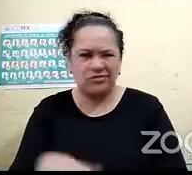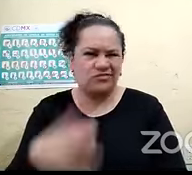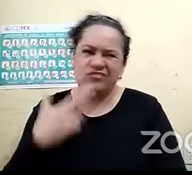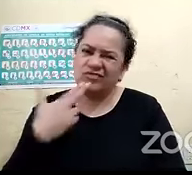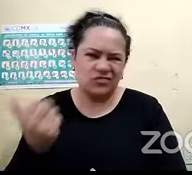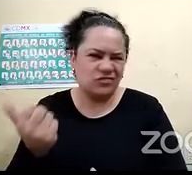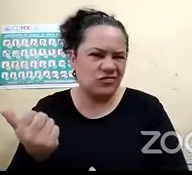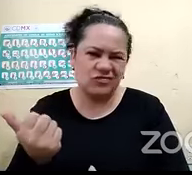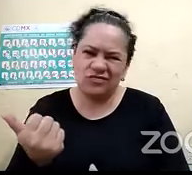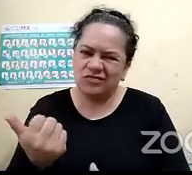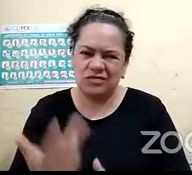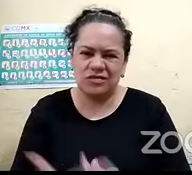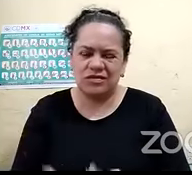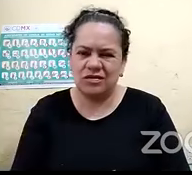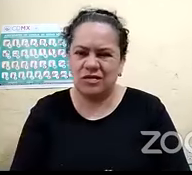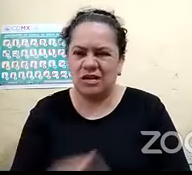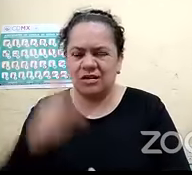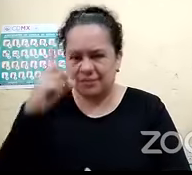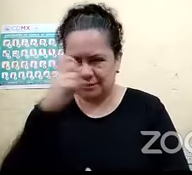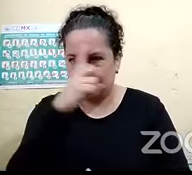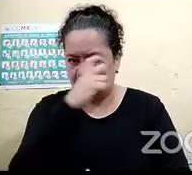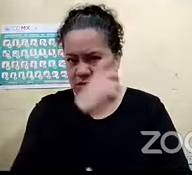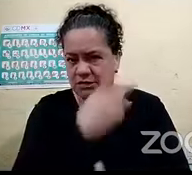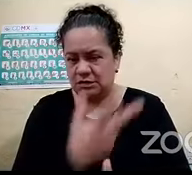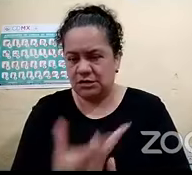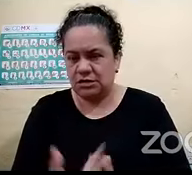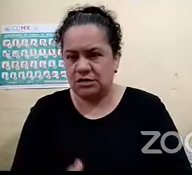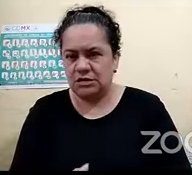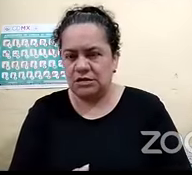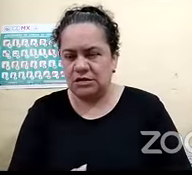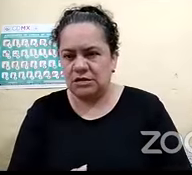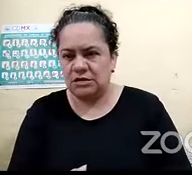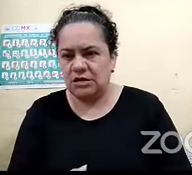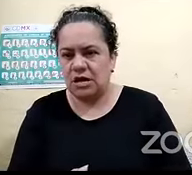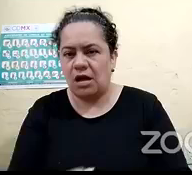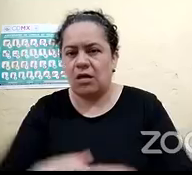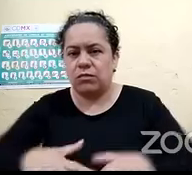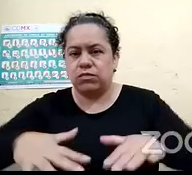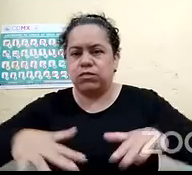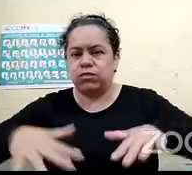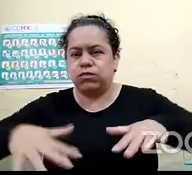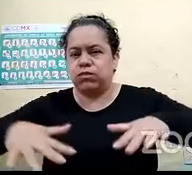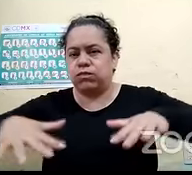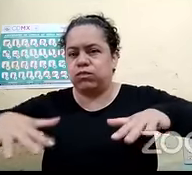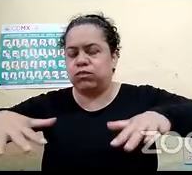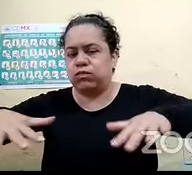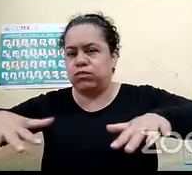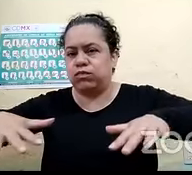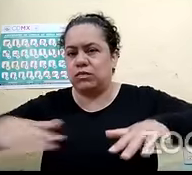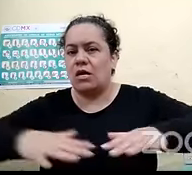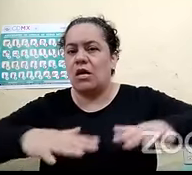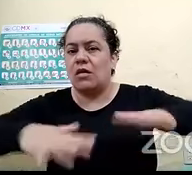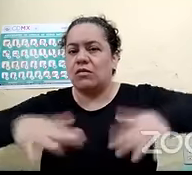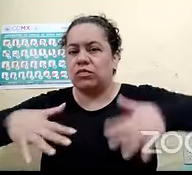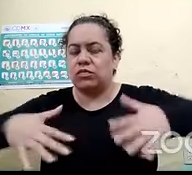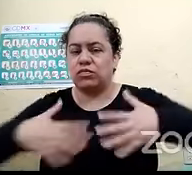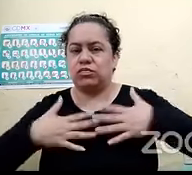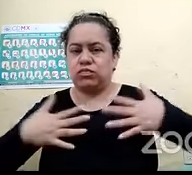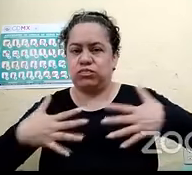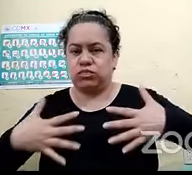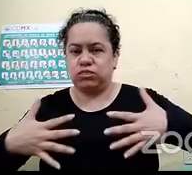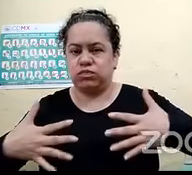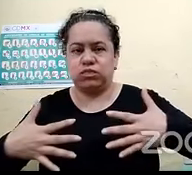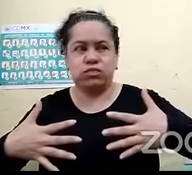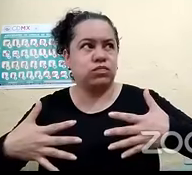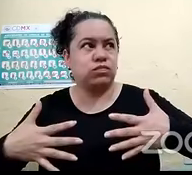depende mucho del piso este las vibraciones a través del piso yo por ejemplo si